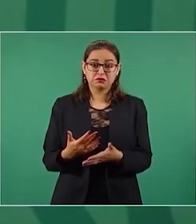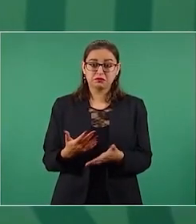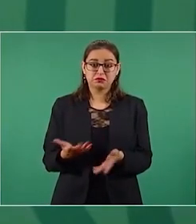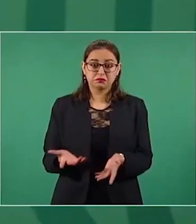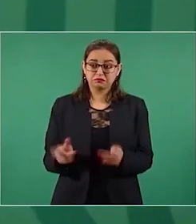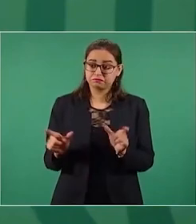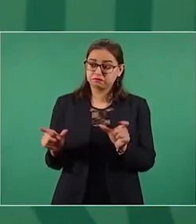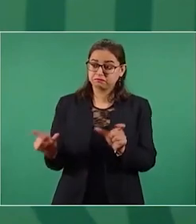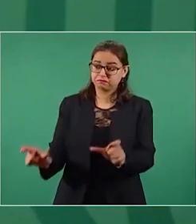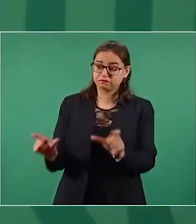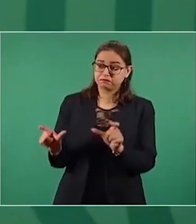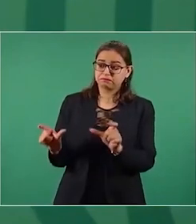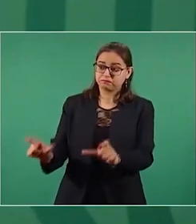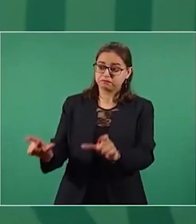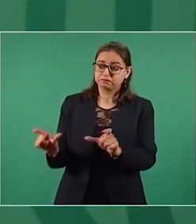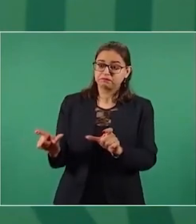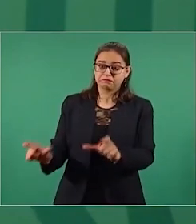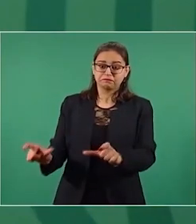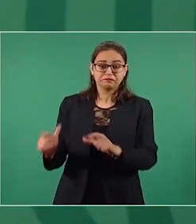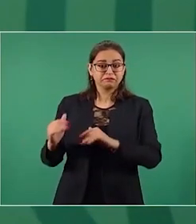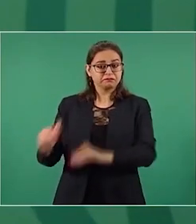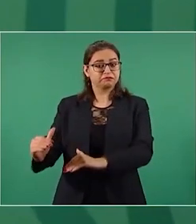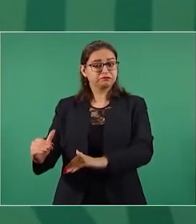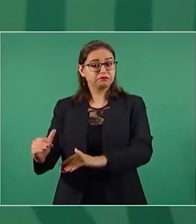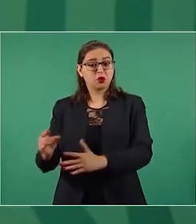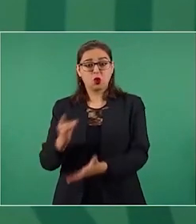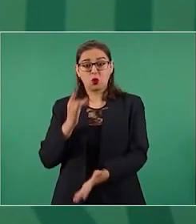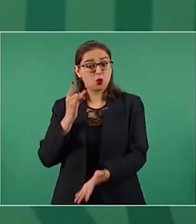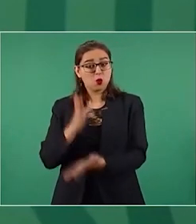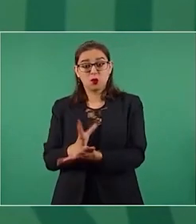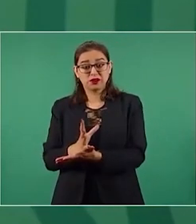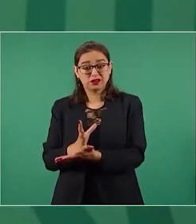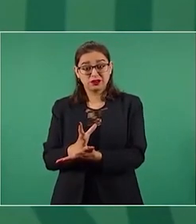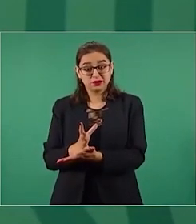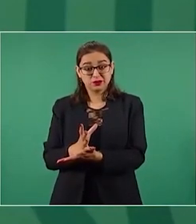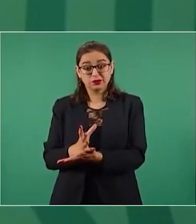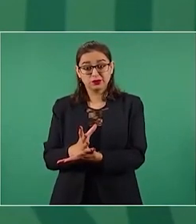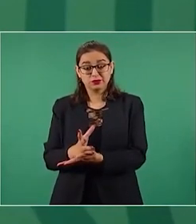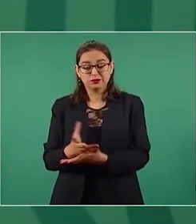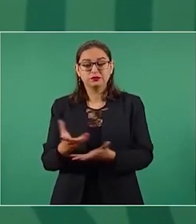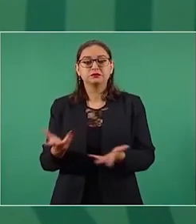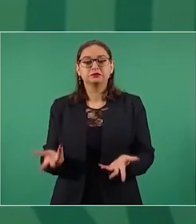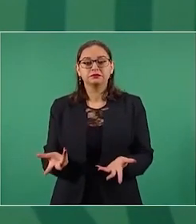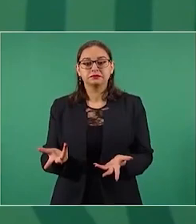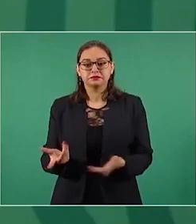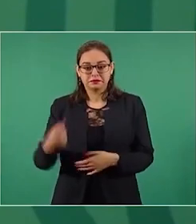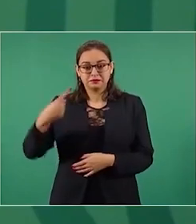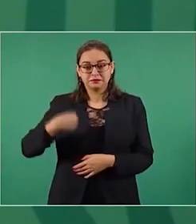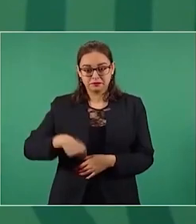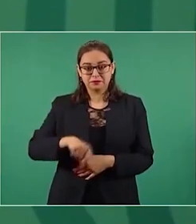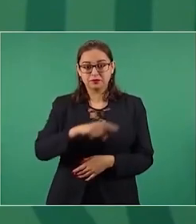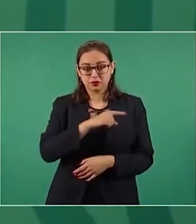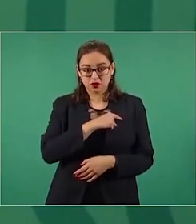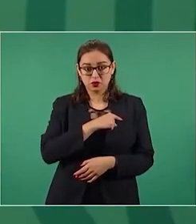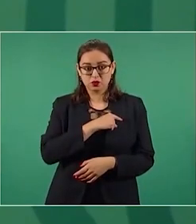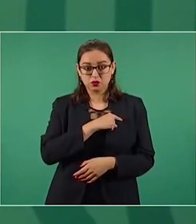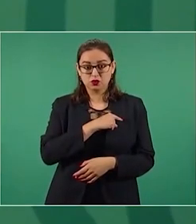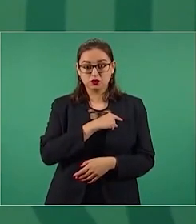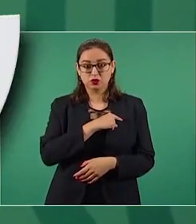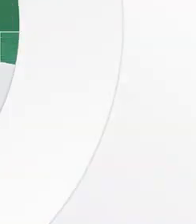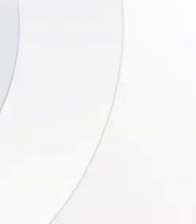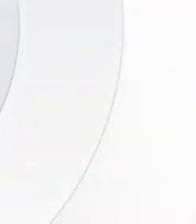conteniendo el flujo migratorio. Nosotros lo hacemos y esto es muy importante.